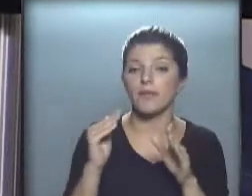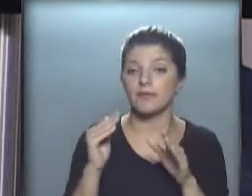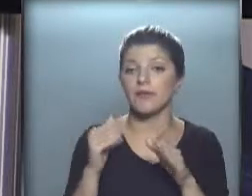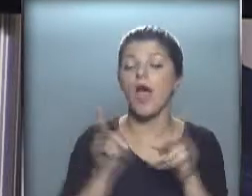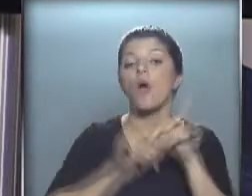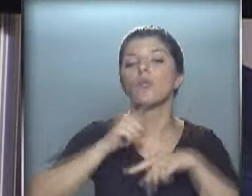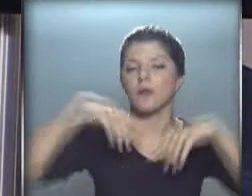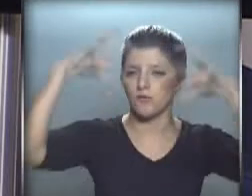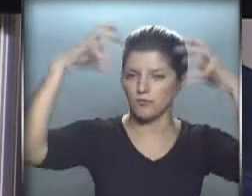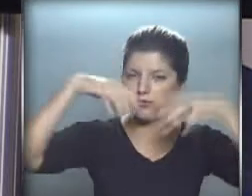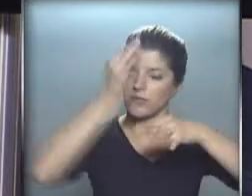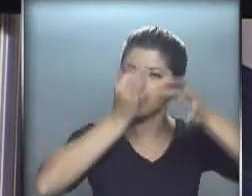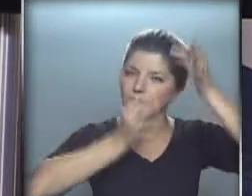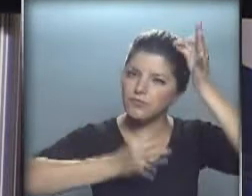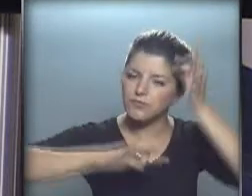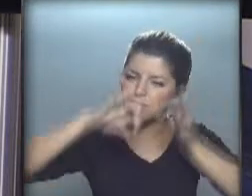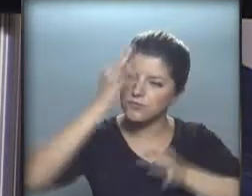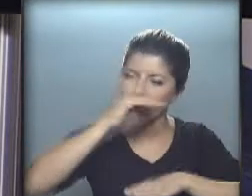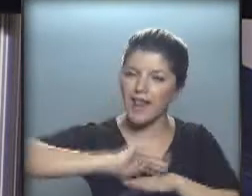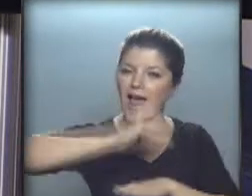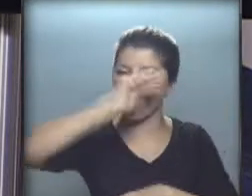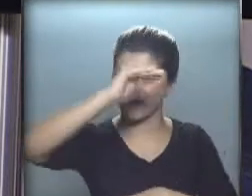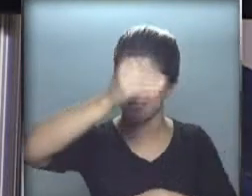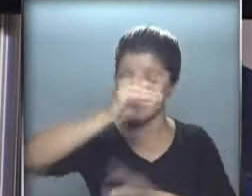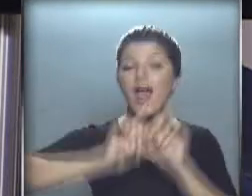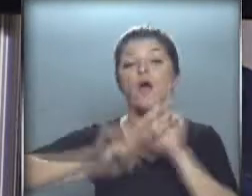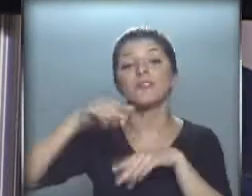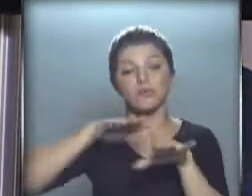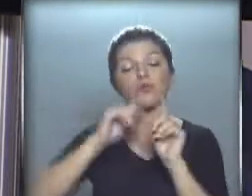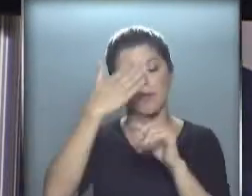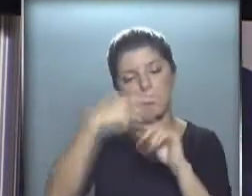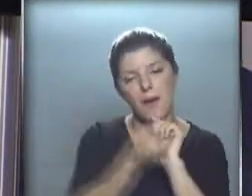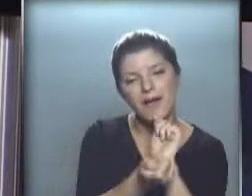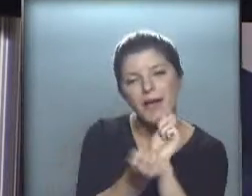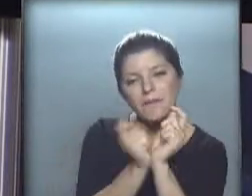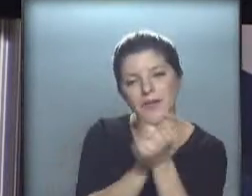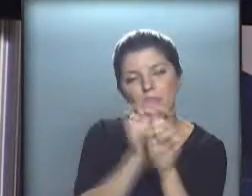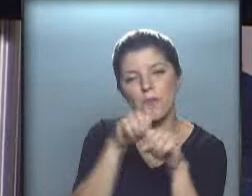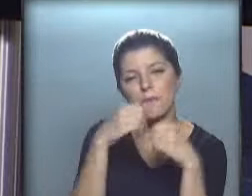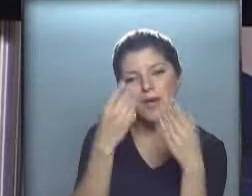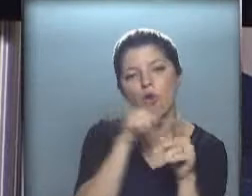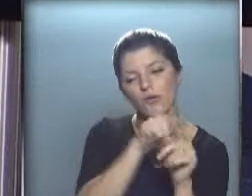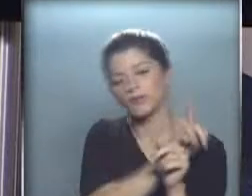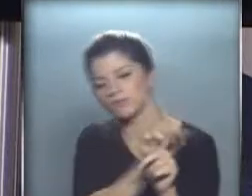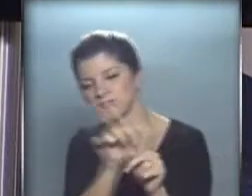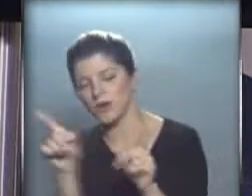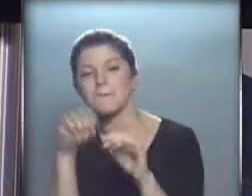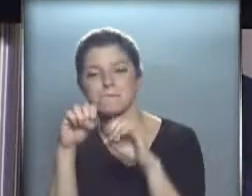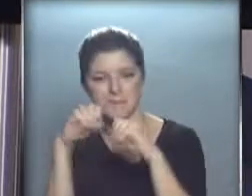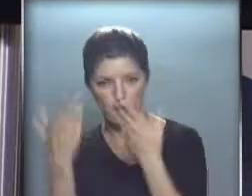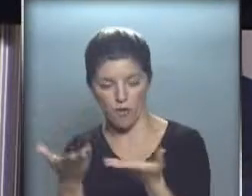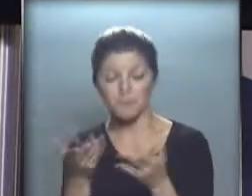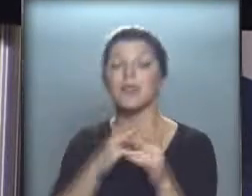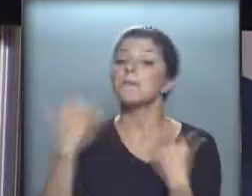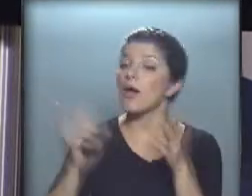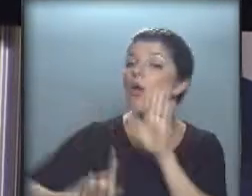descartar la posibilidad de algunas nevadas en la alta cordillera, condiciones que luego irán mejorando lentamente de oeste a este en el sur argentino. En cambio en